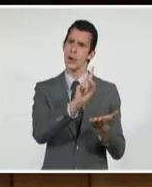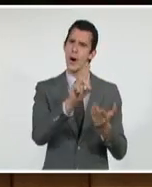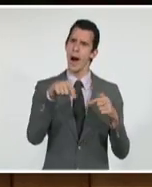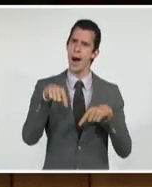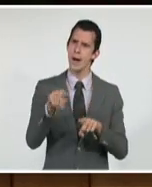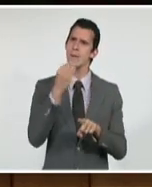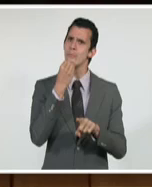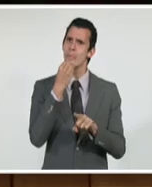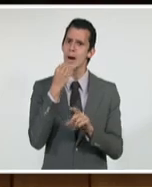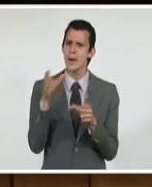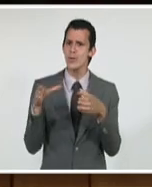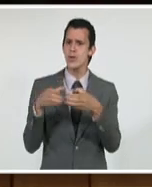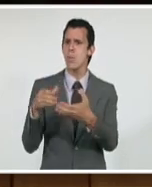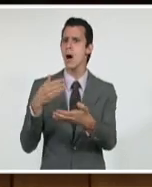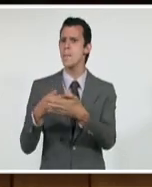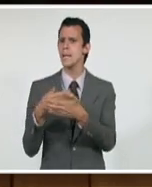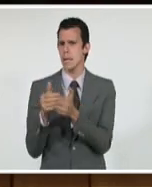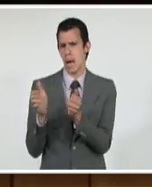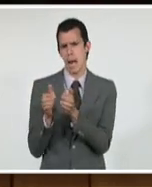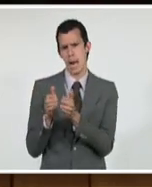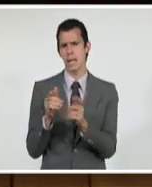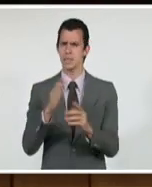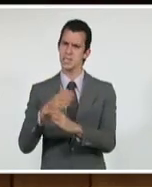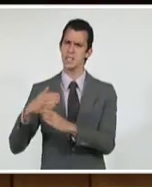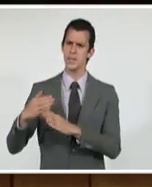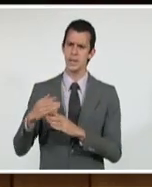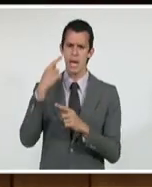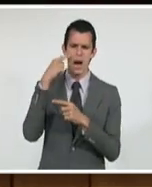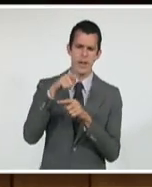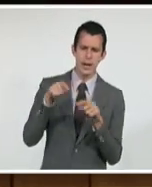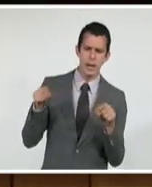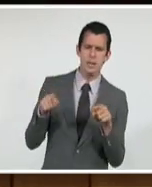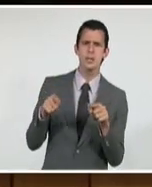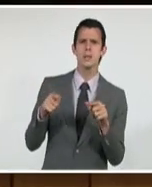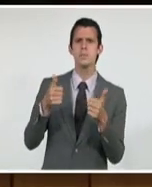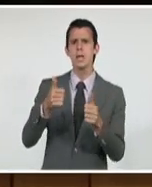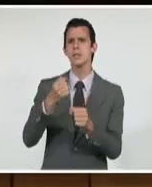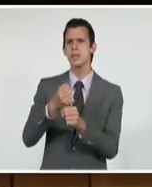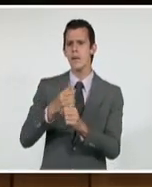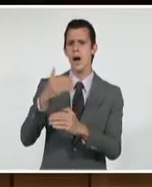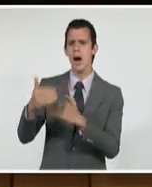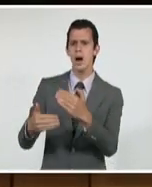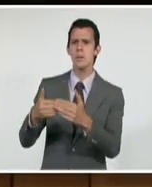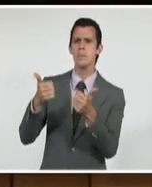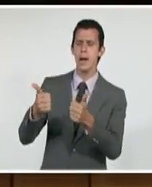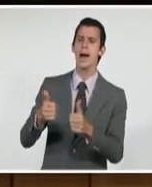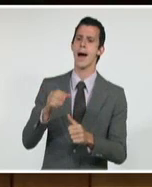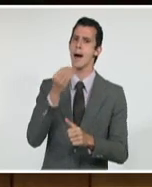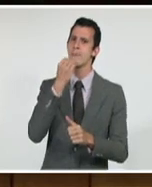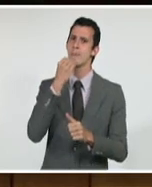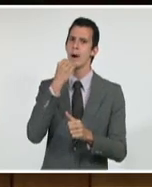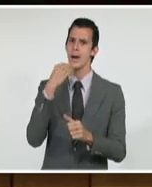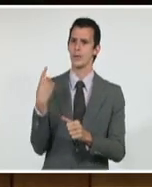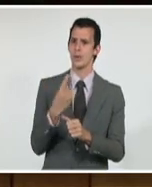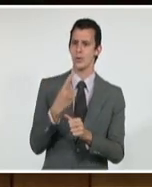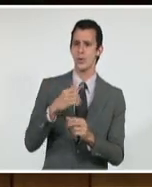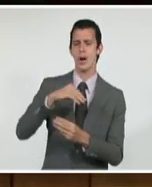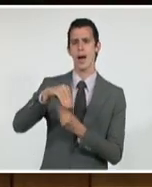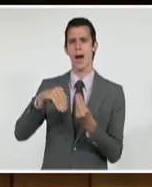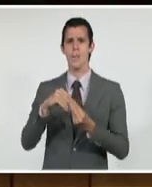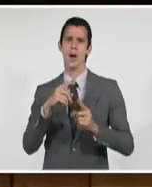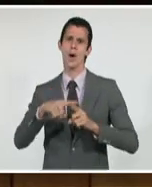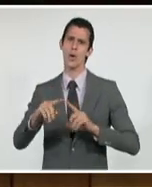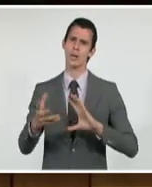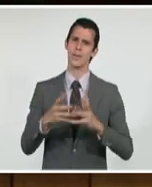política que prevé la participación tanto del sector estatal como el privado, encontrándonos